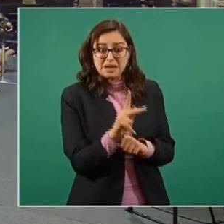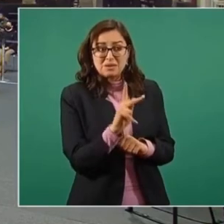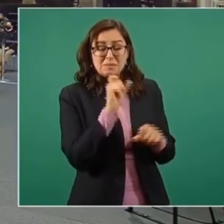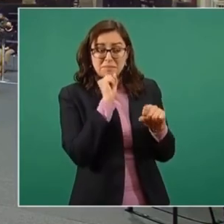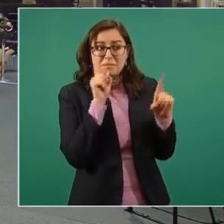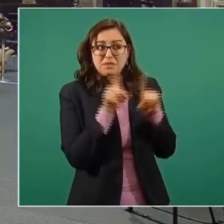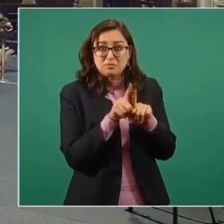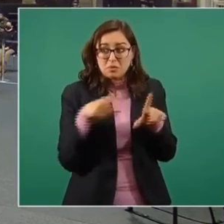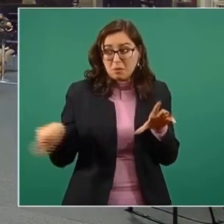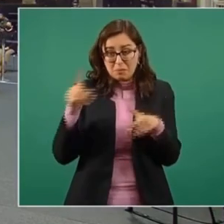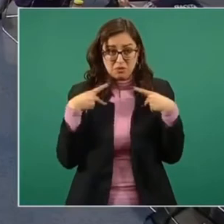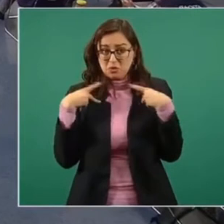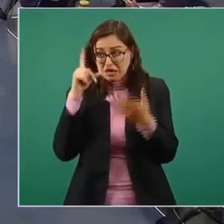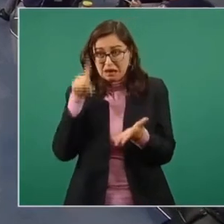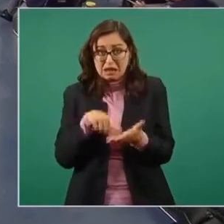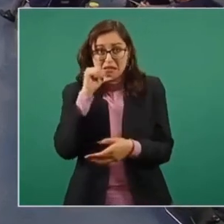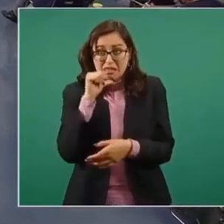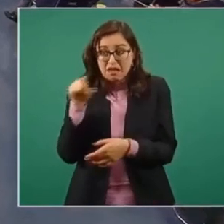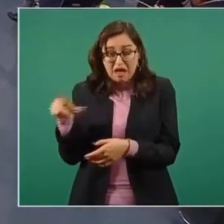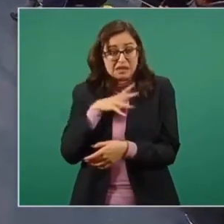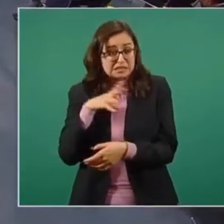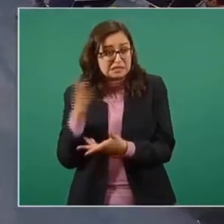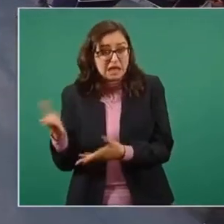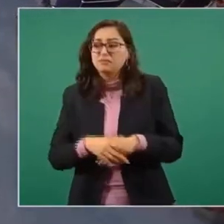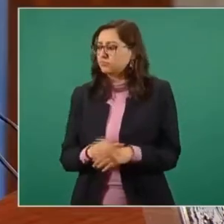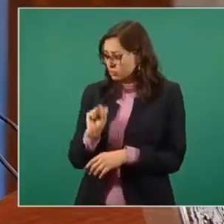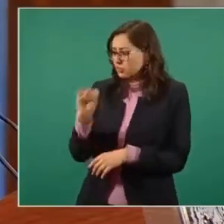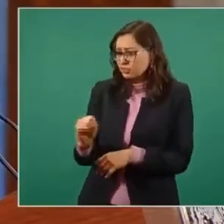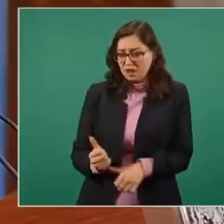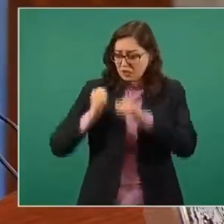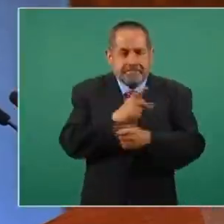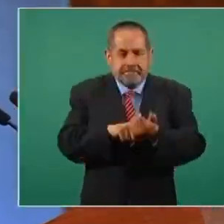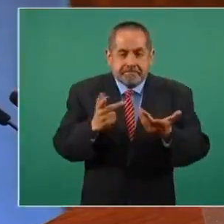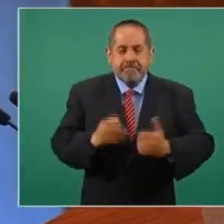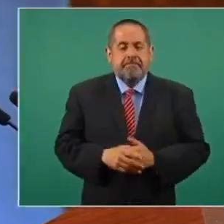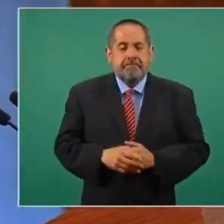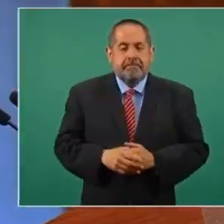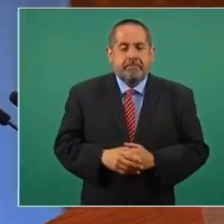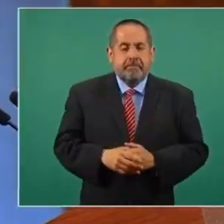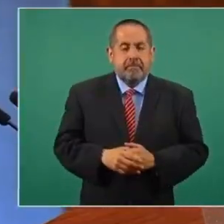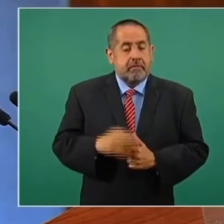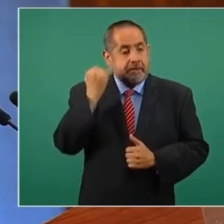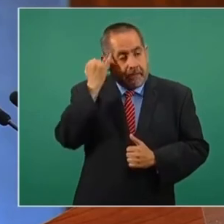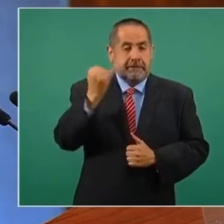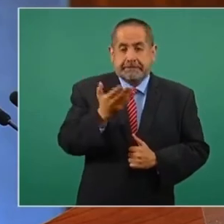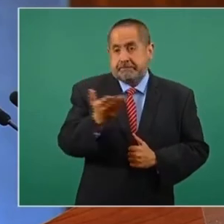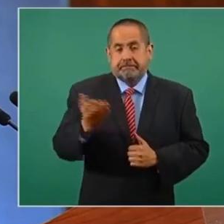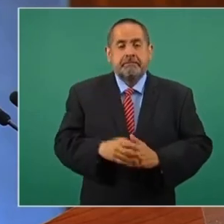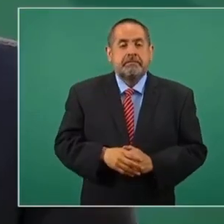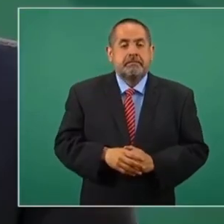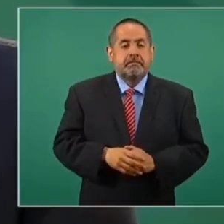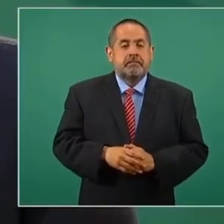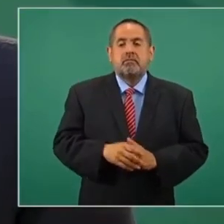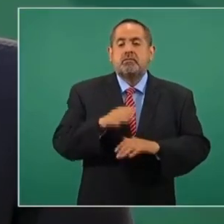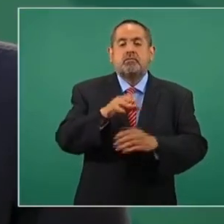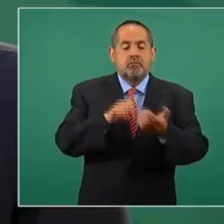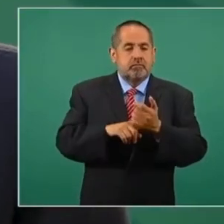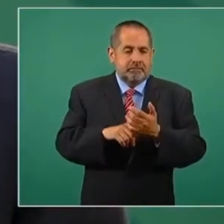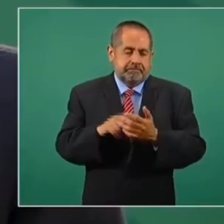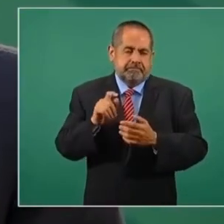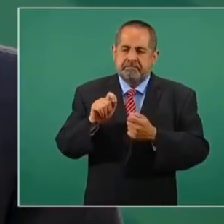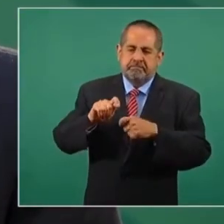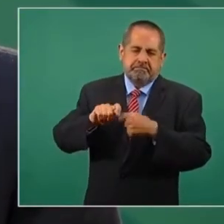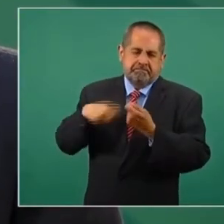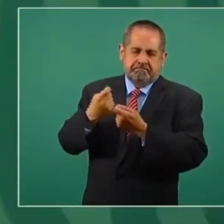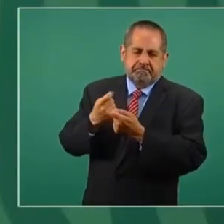pensaríamos que es como no creer en las víctimas. ahí están. Sí, pero corresponde a la autoridad resolverlo. Claro, imagínense, asuntos que tienen que ver con violación.